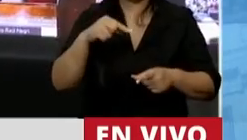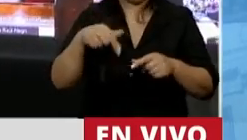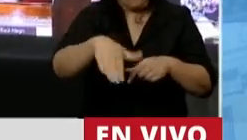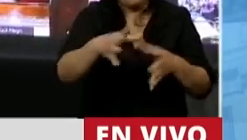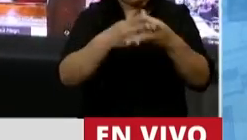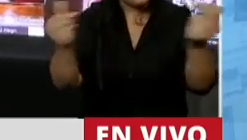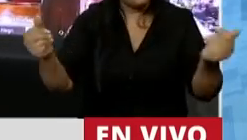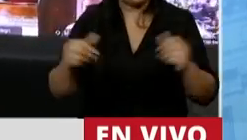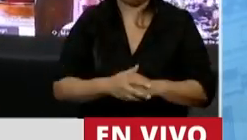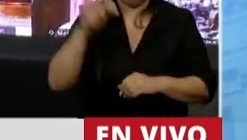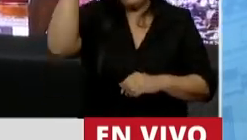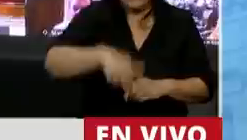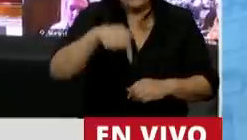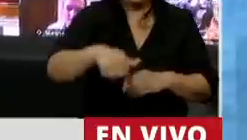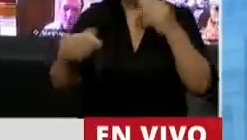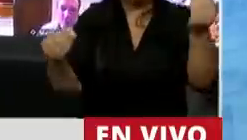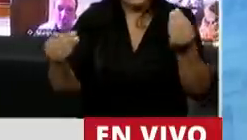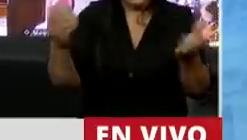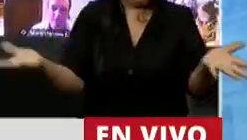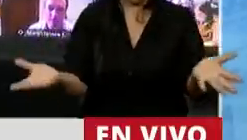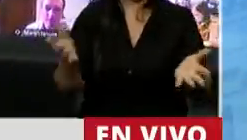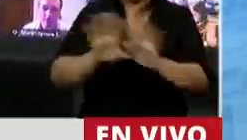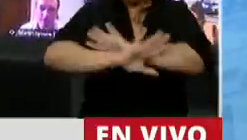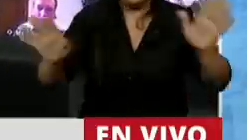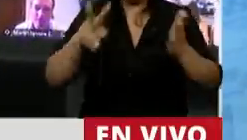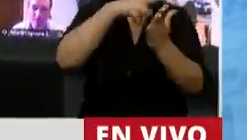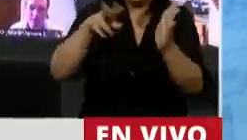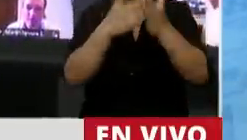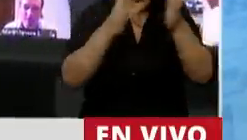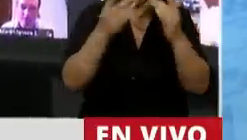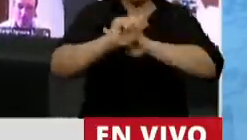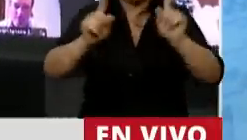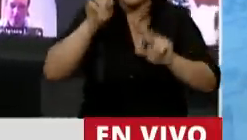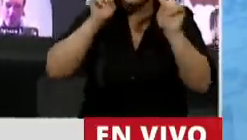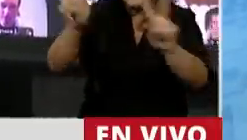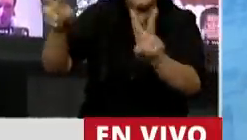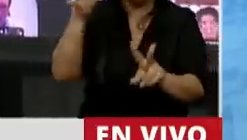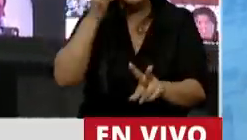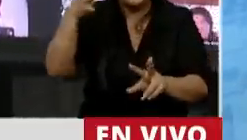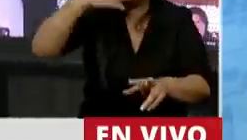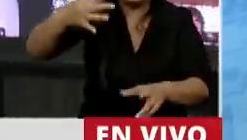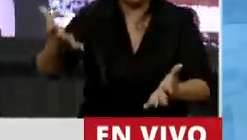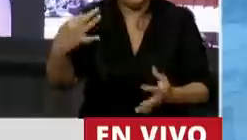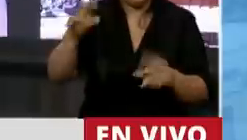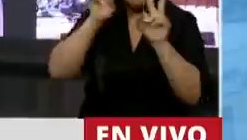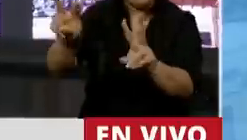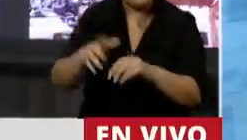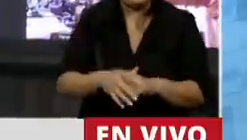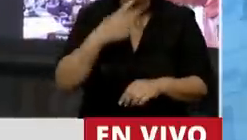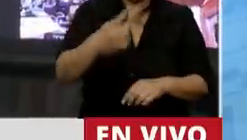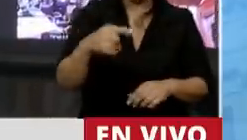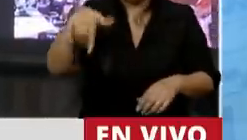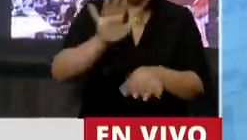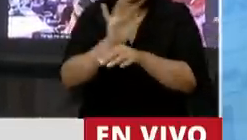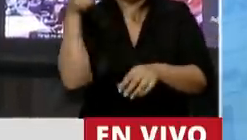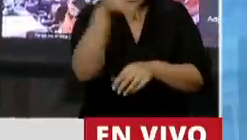esto termino, Presidente, acá se vive la irrealidad. Dejen de leer algunos diarios, vean la realidad, Presidente. Dicen que esto es